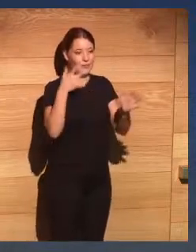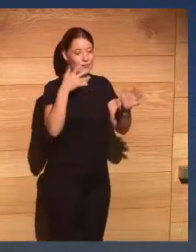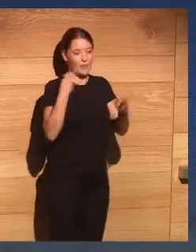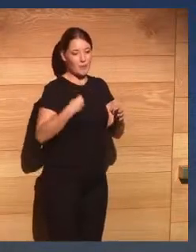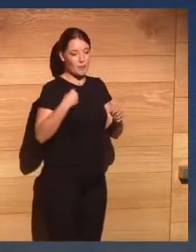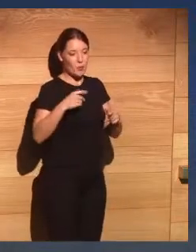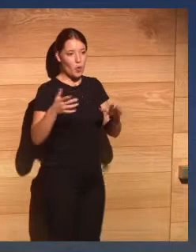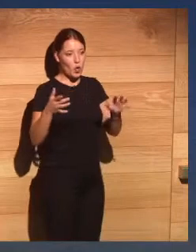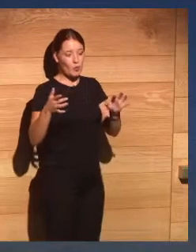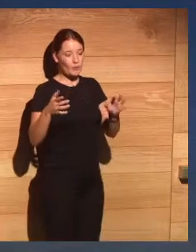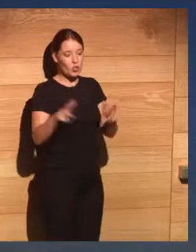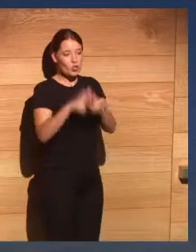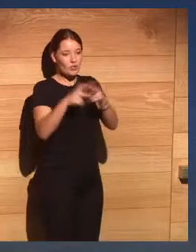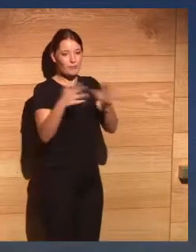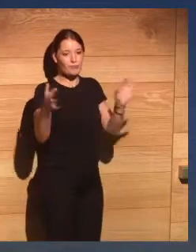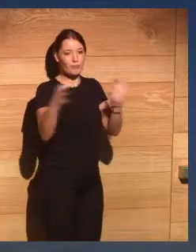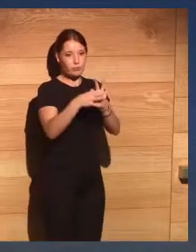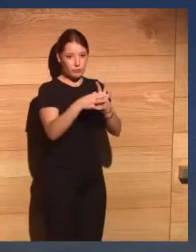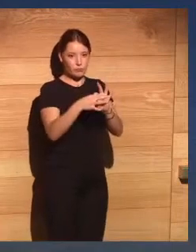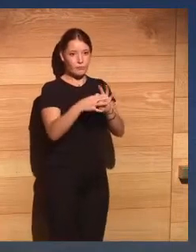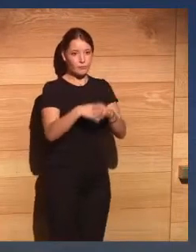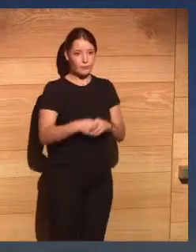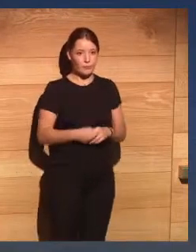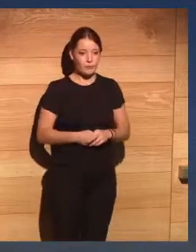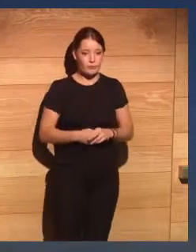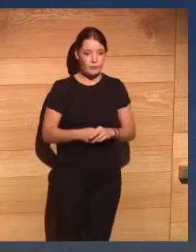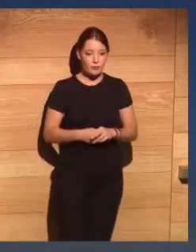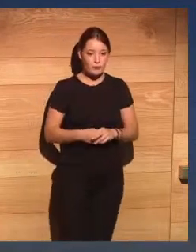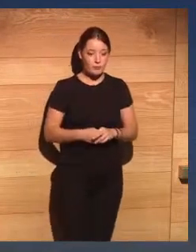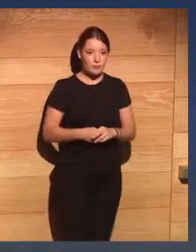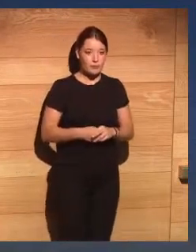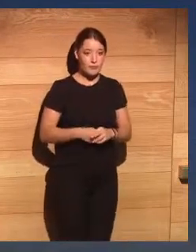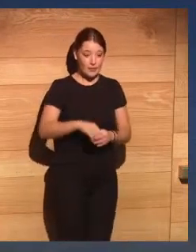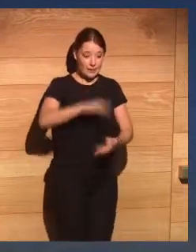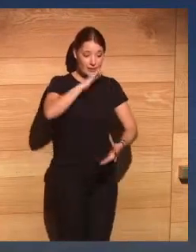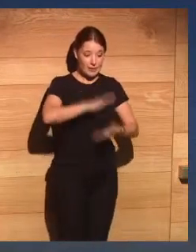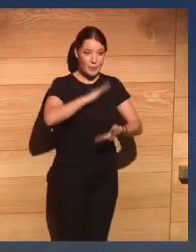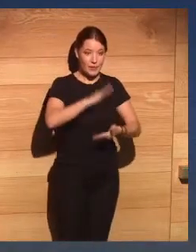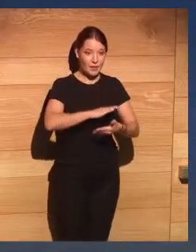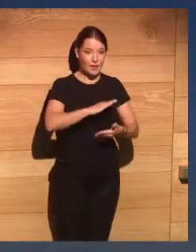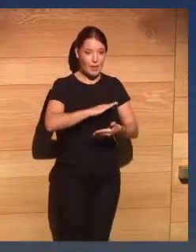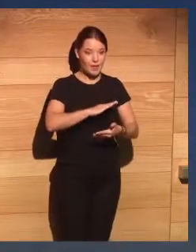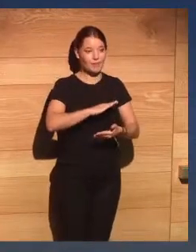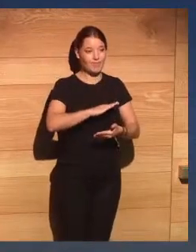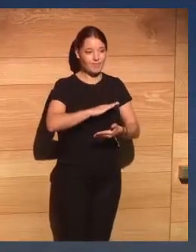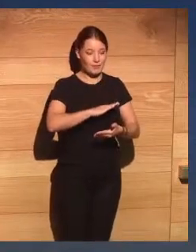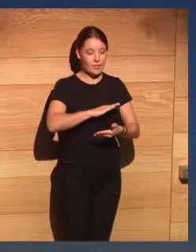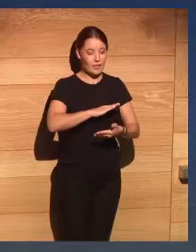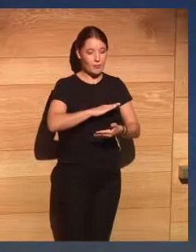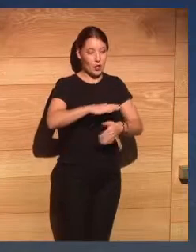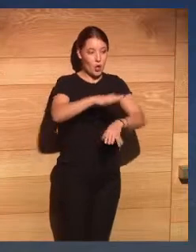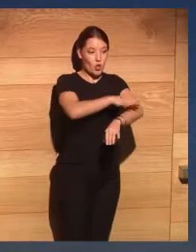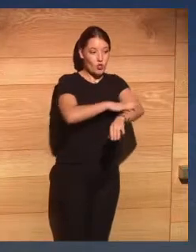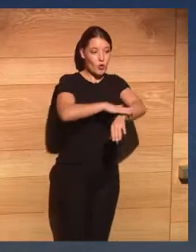por eso inquieta el que este tipo de capacidades puedan estar en manos de gobiernos sociocomunistas que